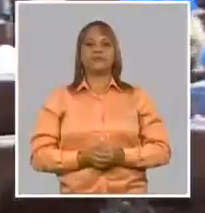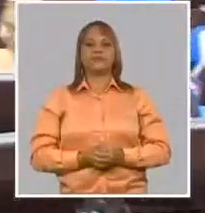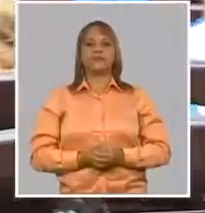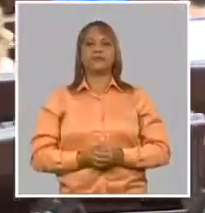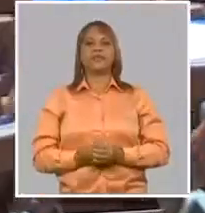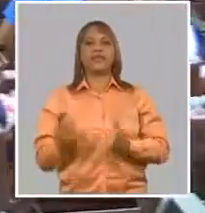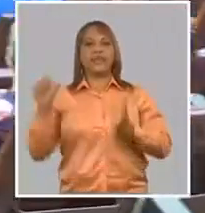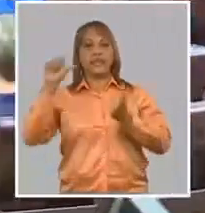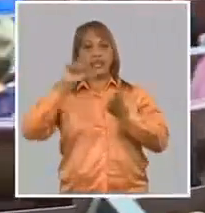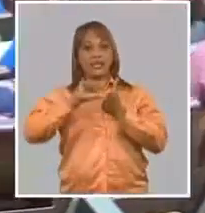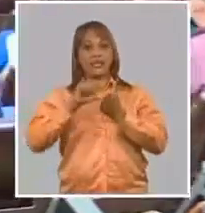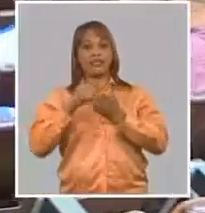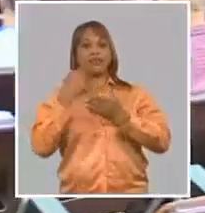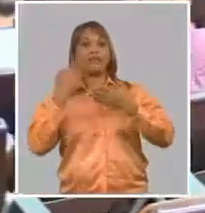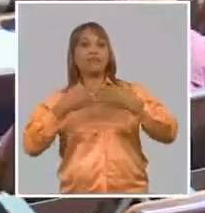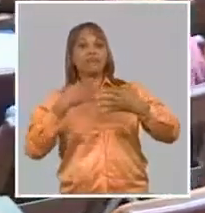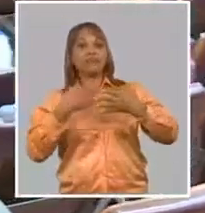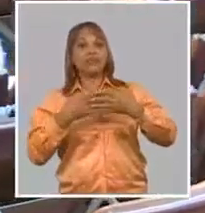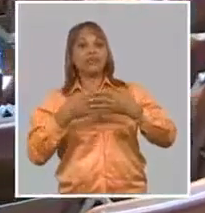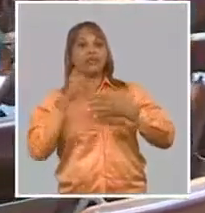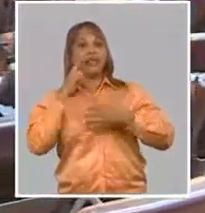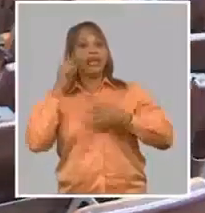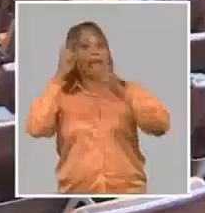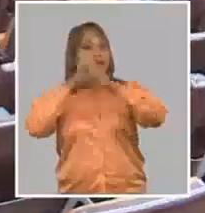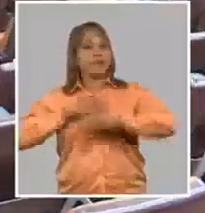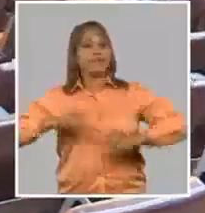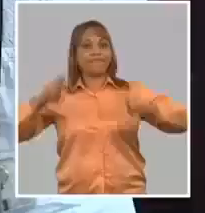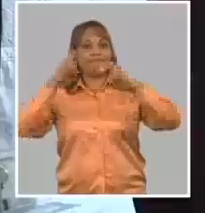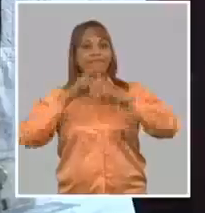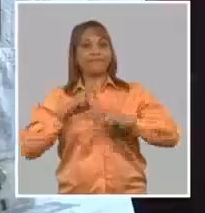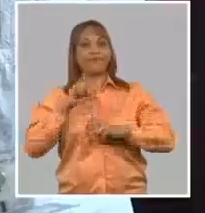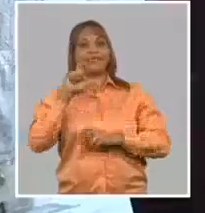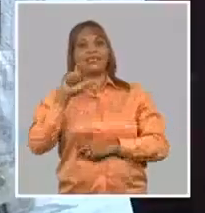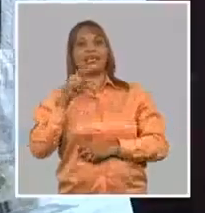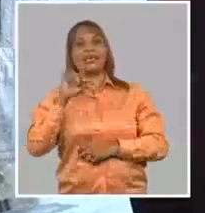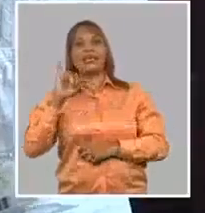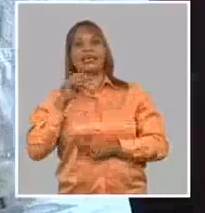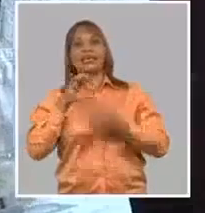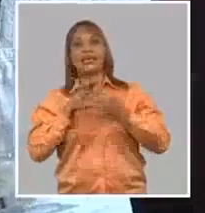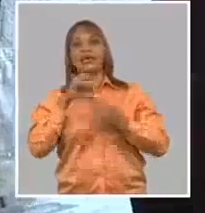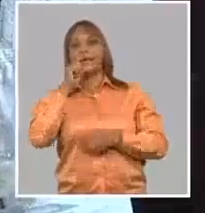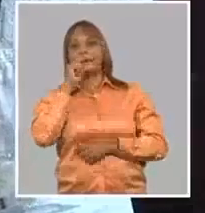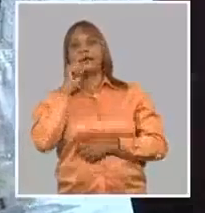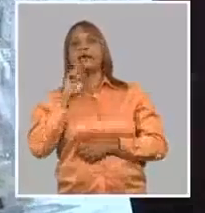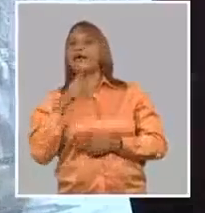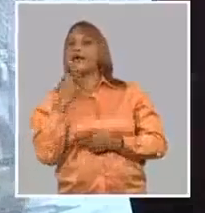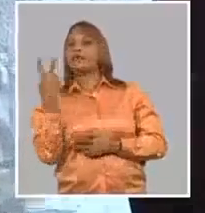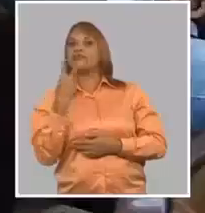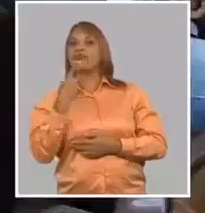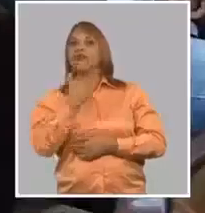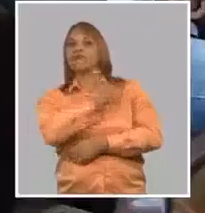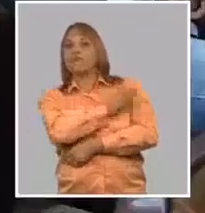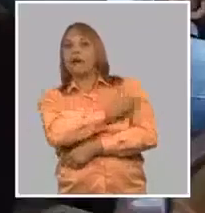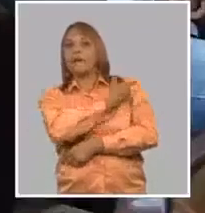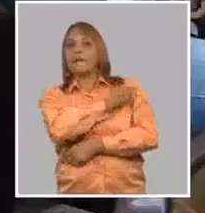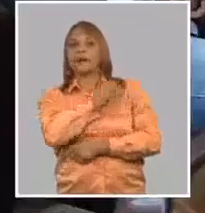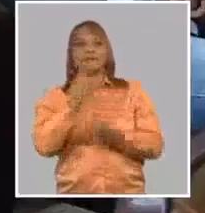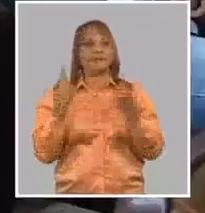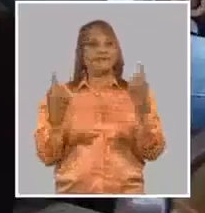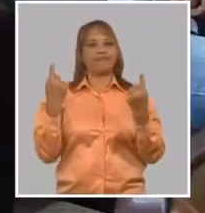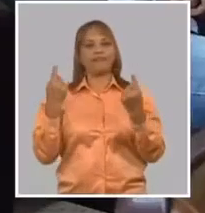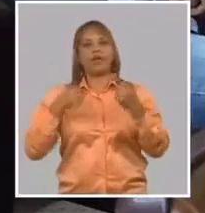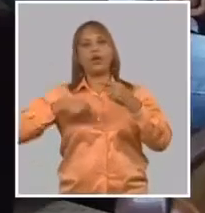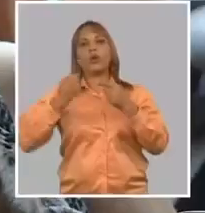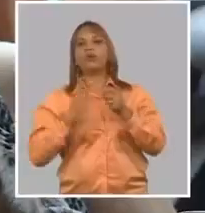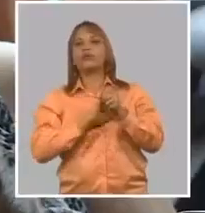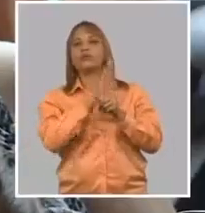El Centro de Ingeniería Genética y Biotecnología CIGB apuesta hoy por dos candidatos vacunales contra la COVID-19